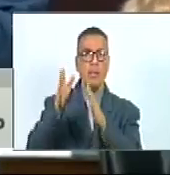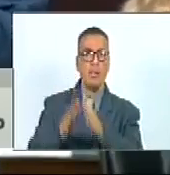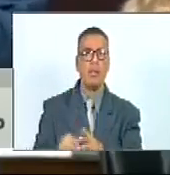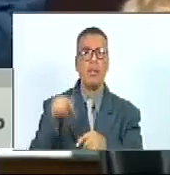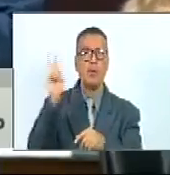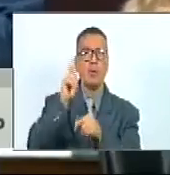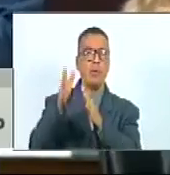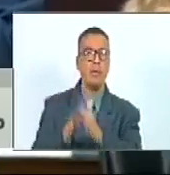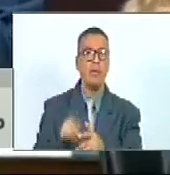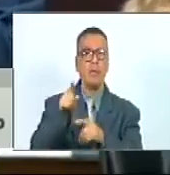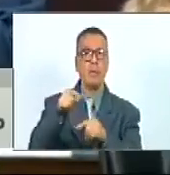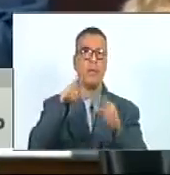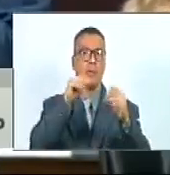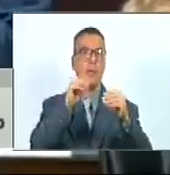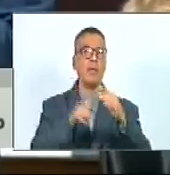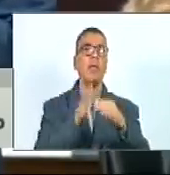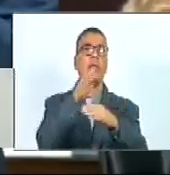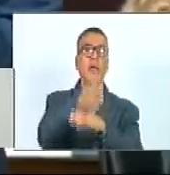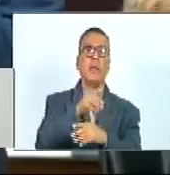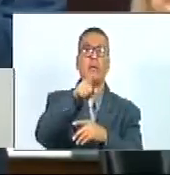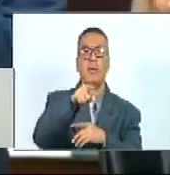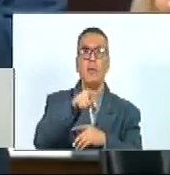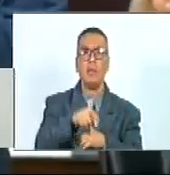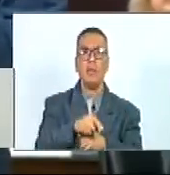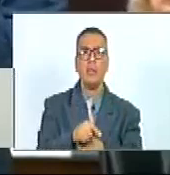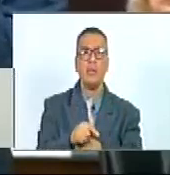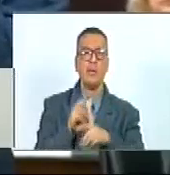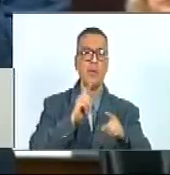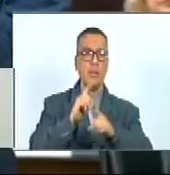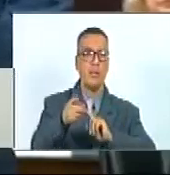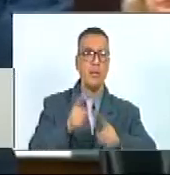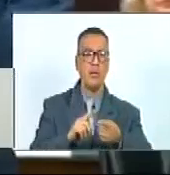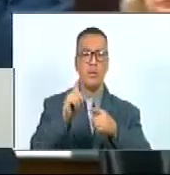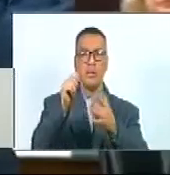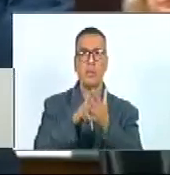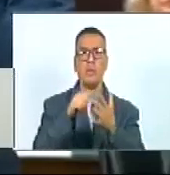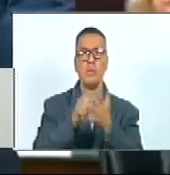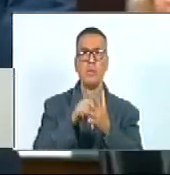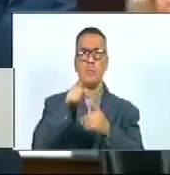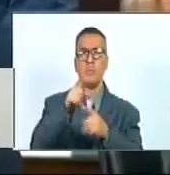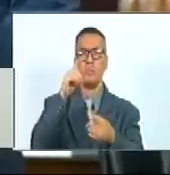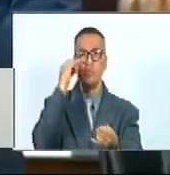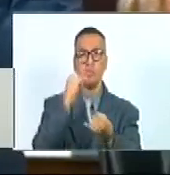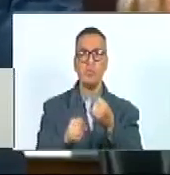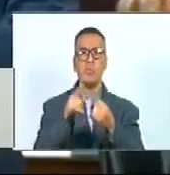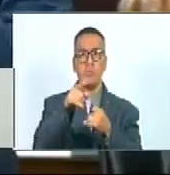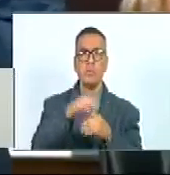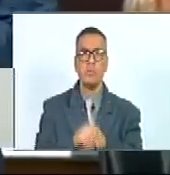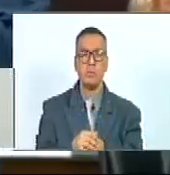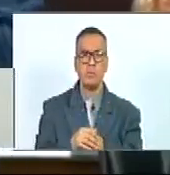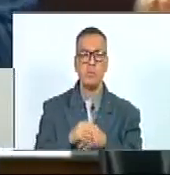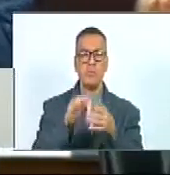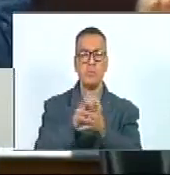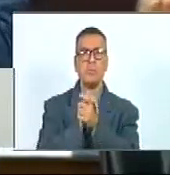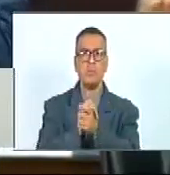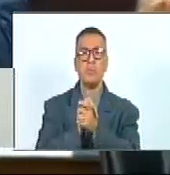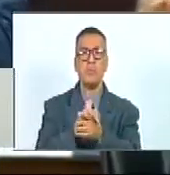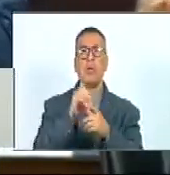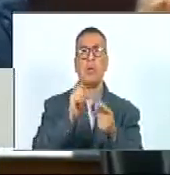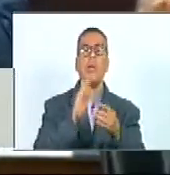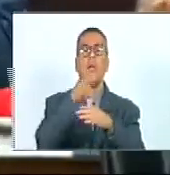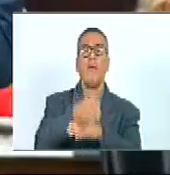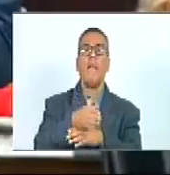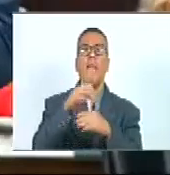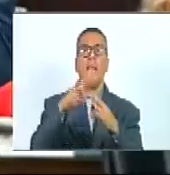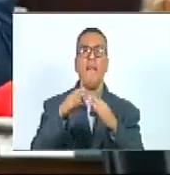los venezolanos de esta cátedra vayan hasta allá para trascender un minuto diputado concluyo para trascender